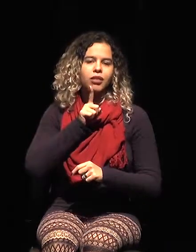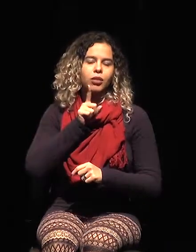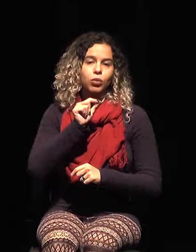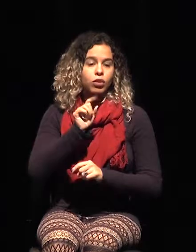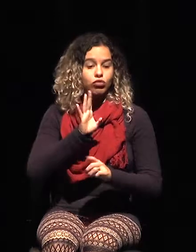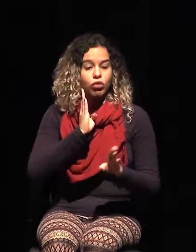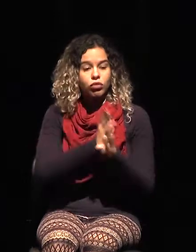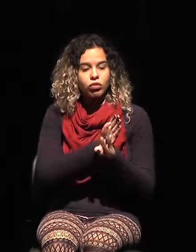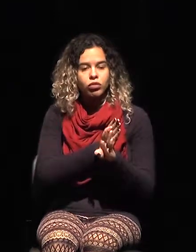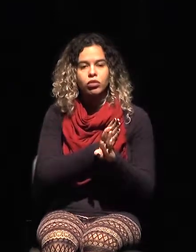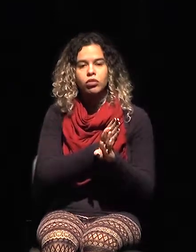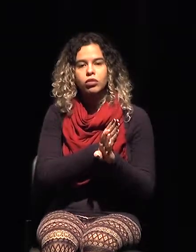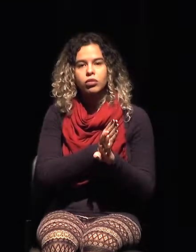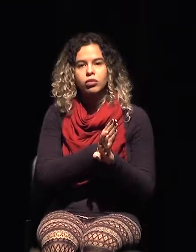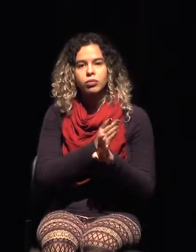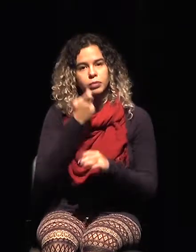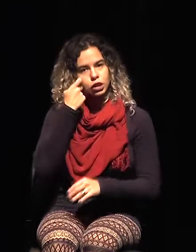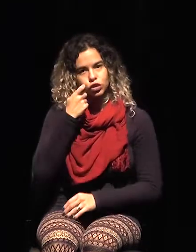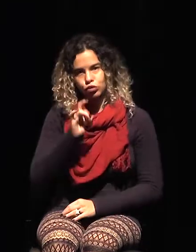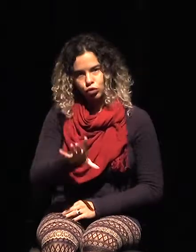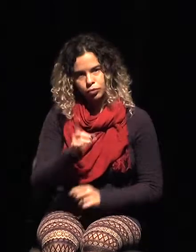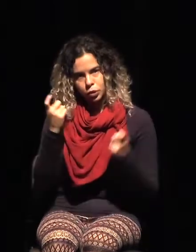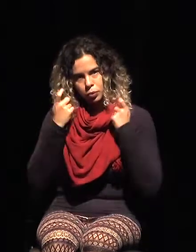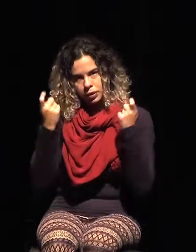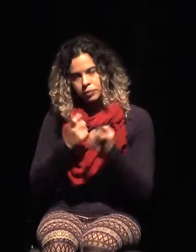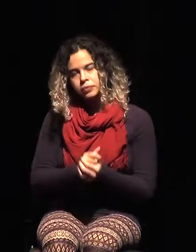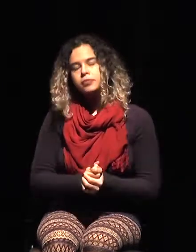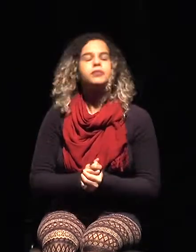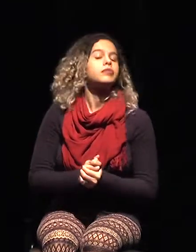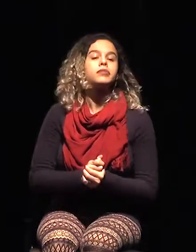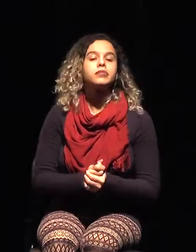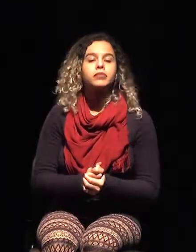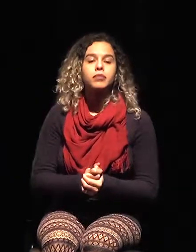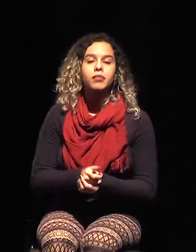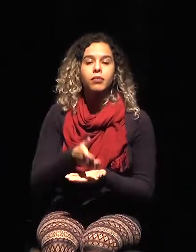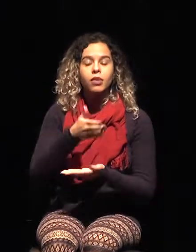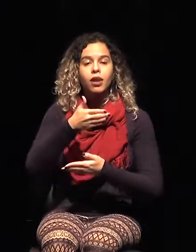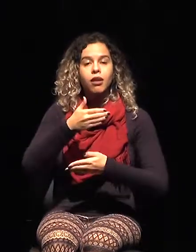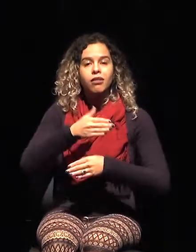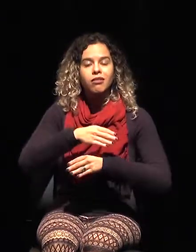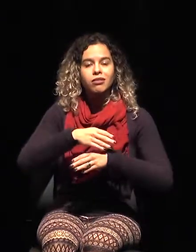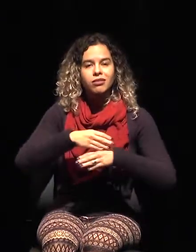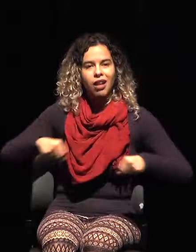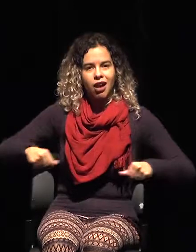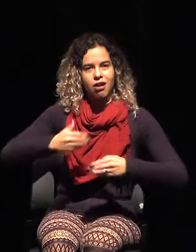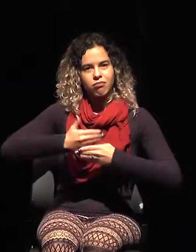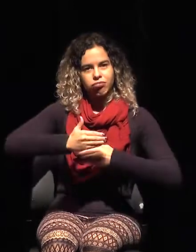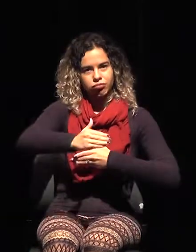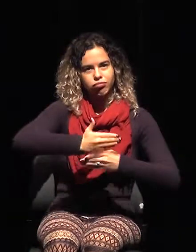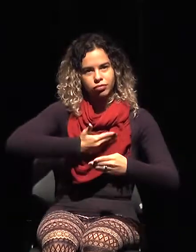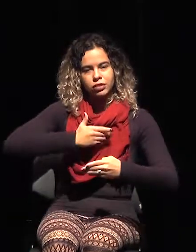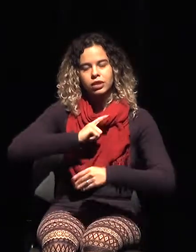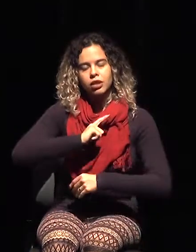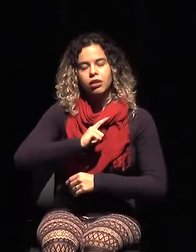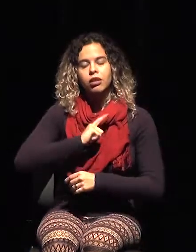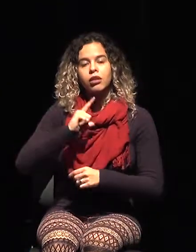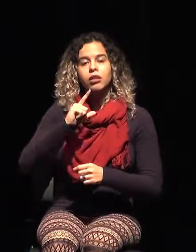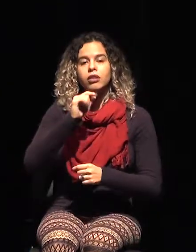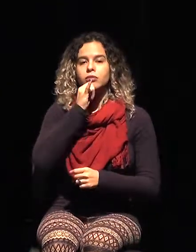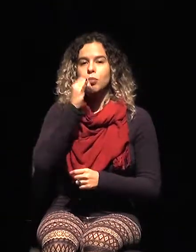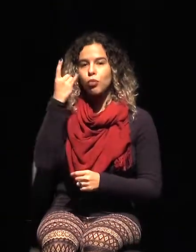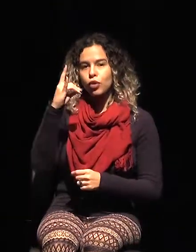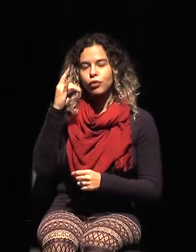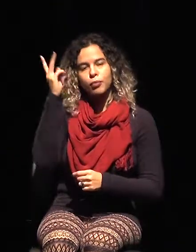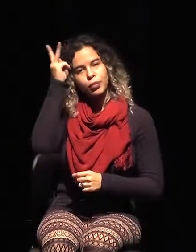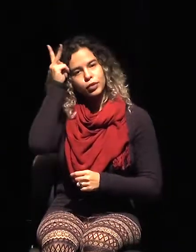fronteras terrestres, lo que les dije, entre Bolivia y Perú es la mayor extensión en kilometraje, pero hay mucha